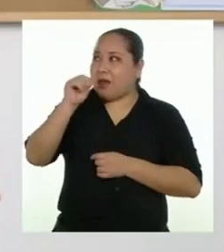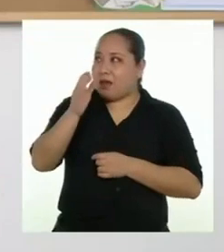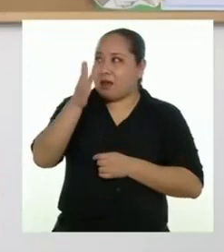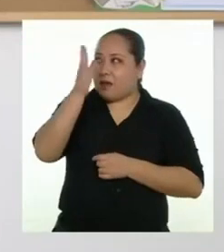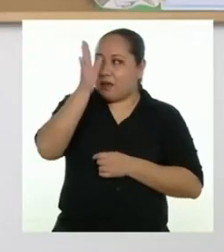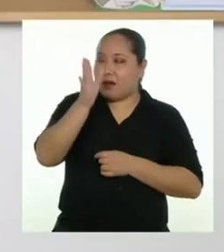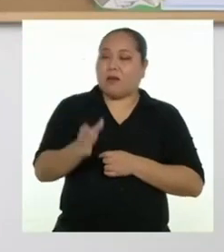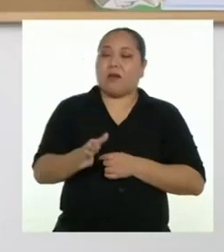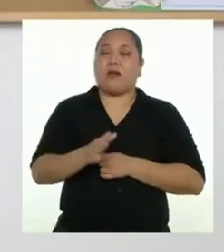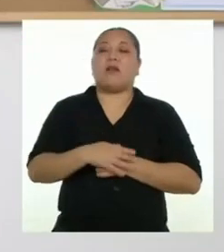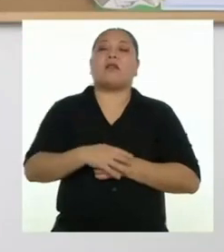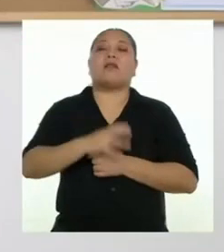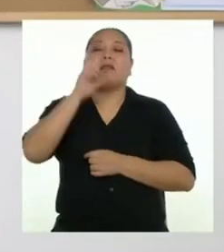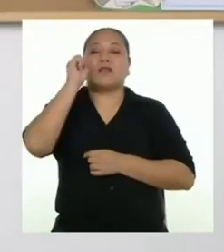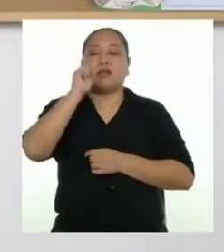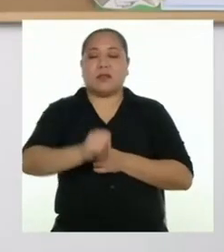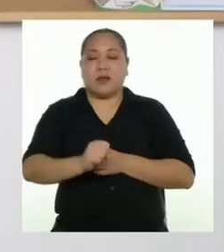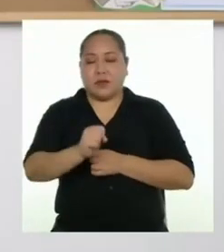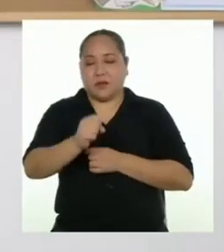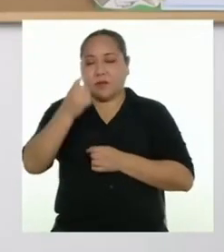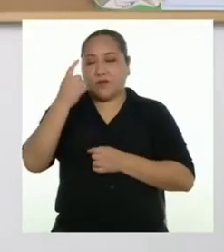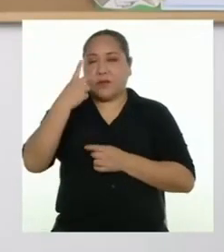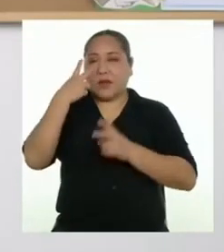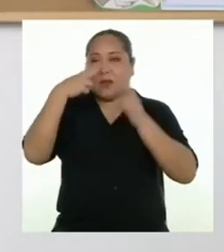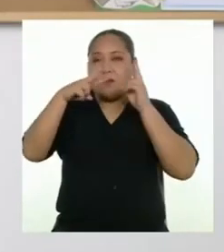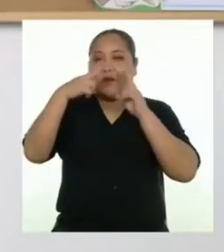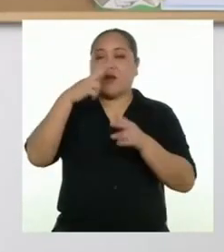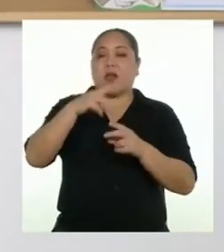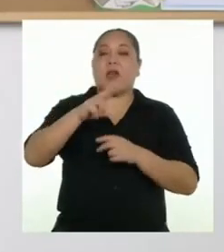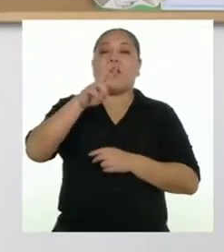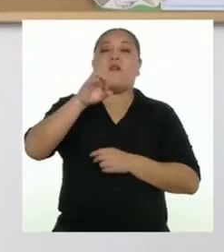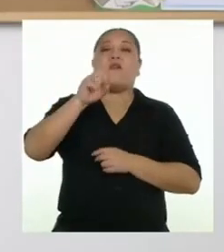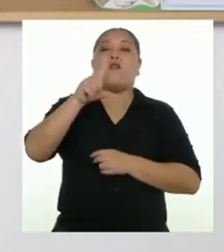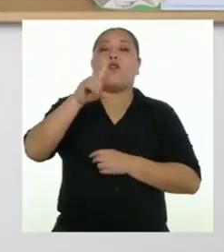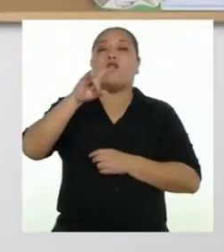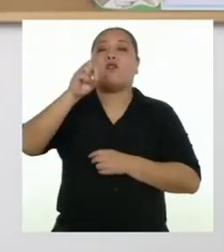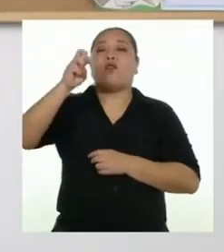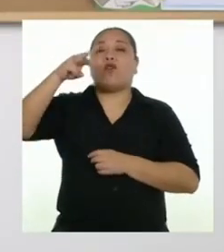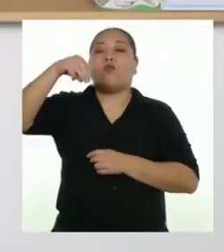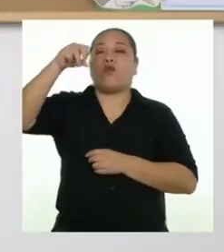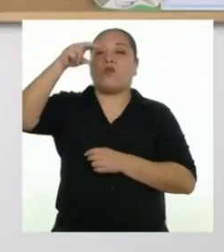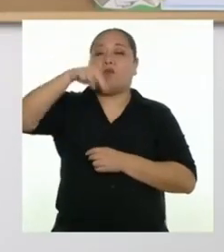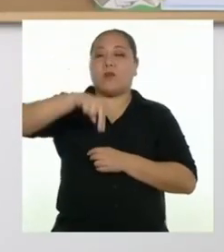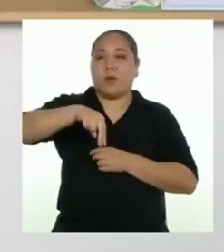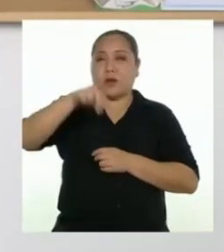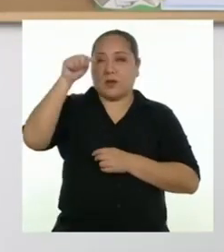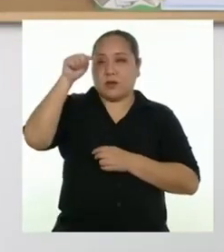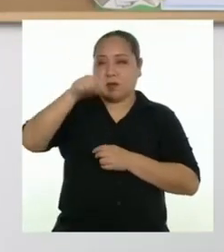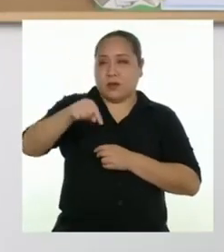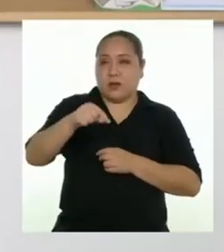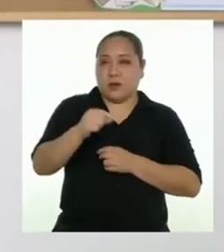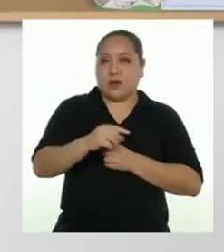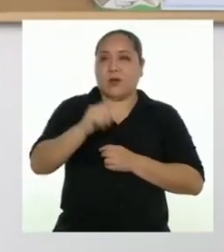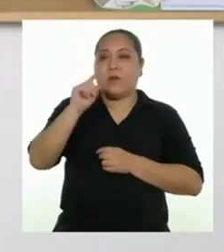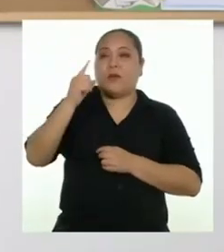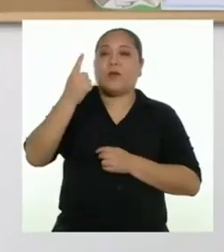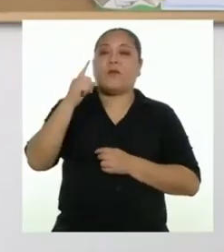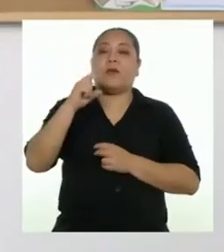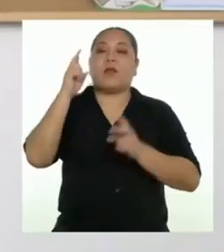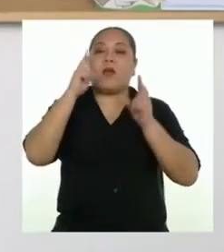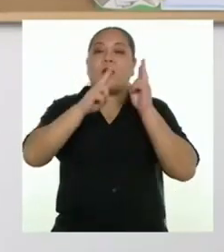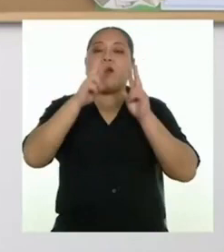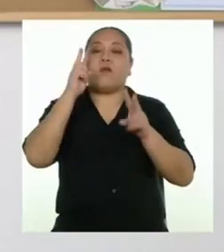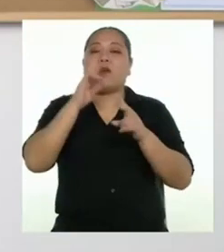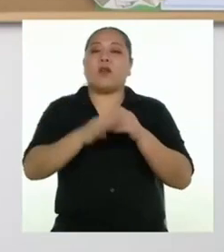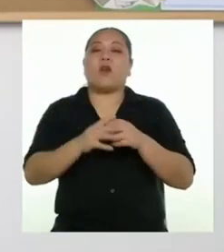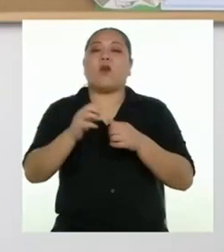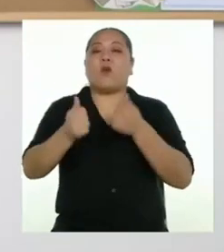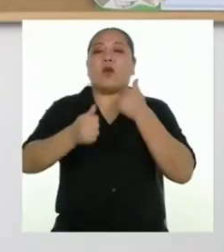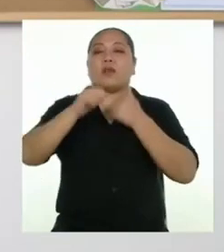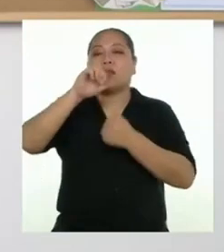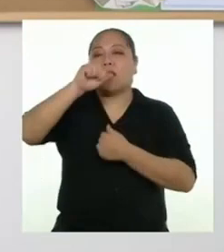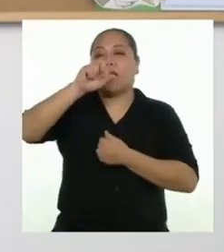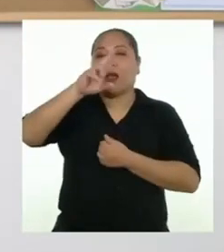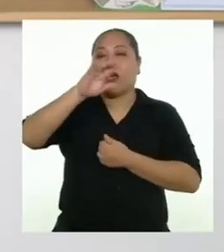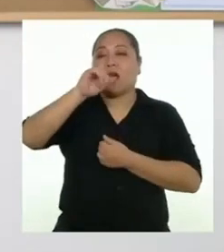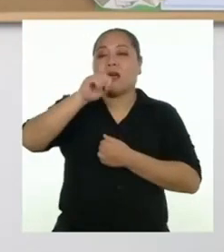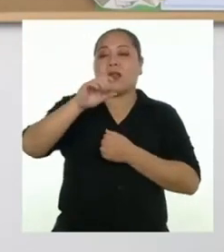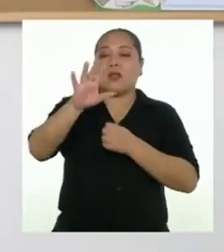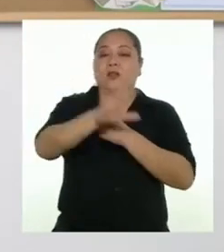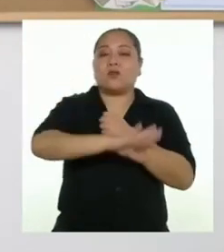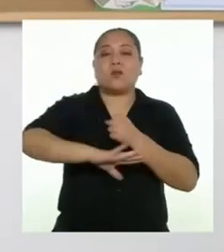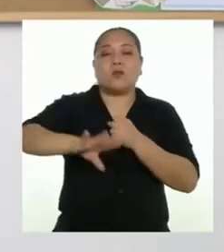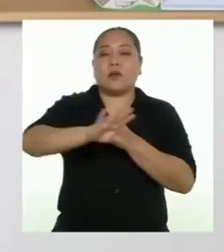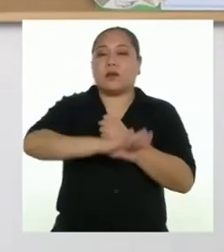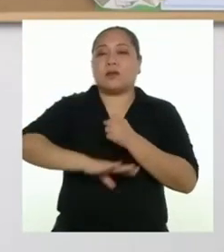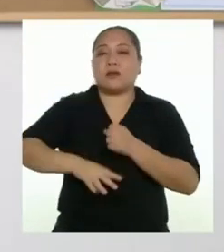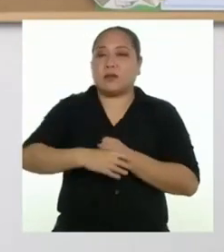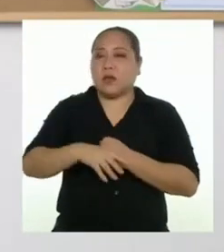Efectivamente, para determinar el volumen del prisma trapezoidal regular, primero debemos determinar el área de su base o